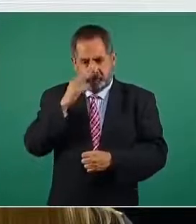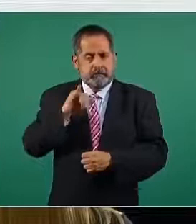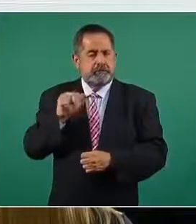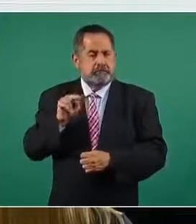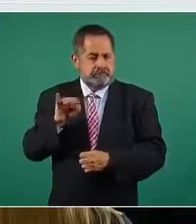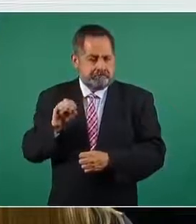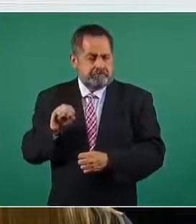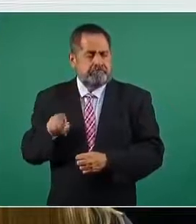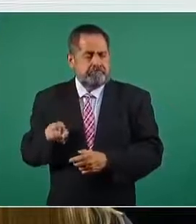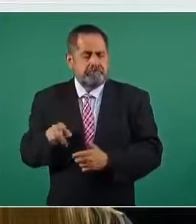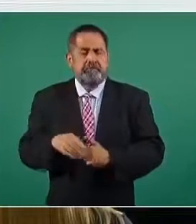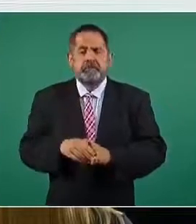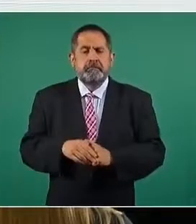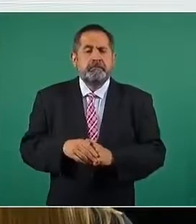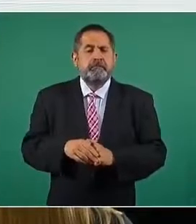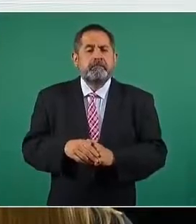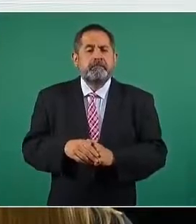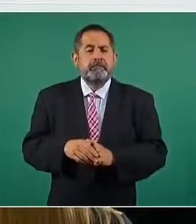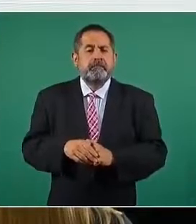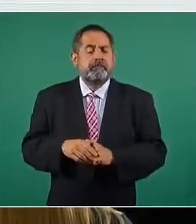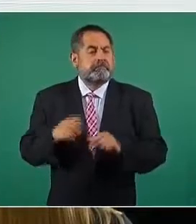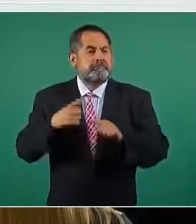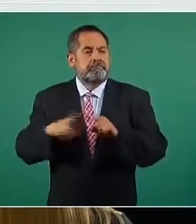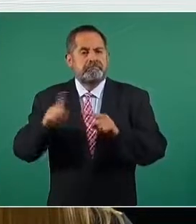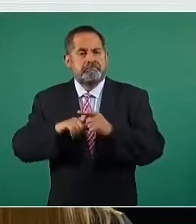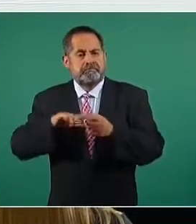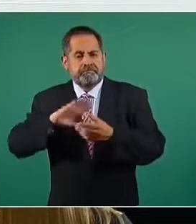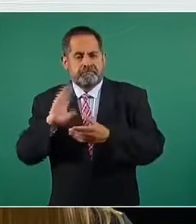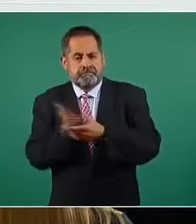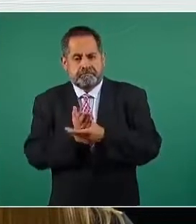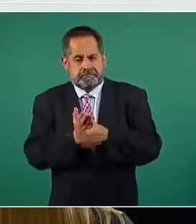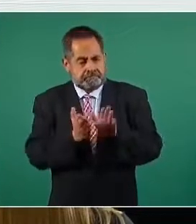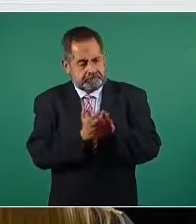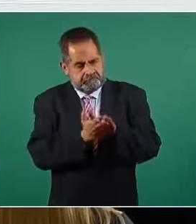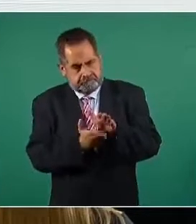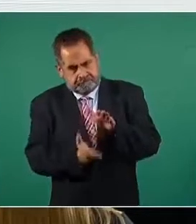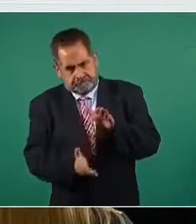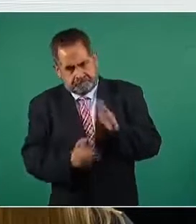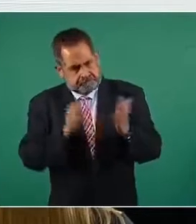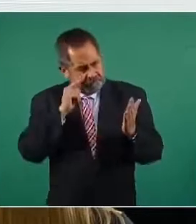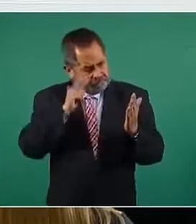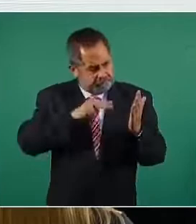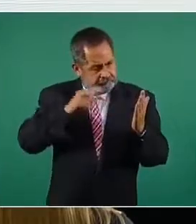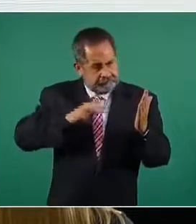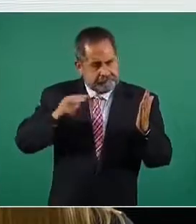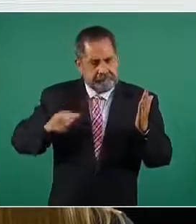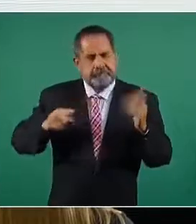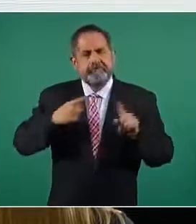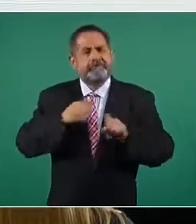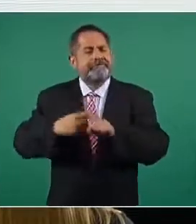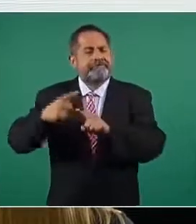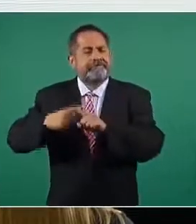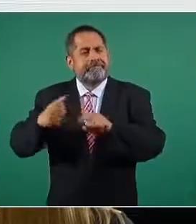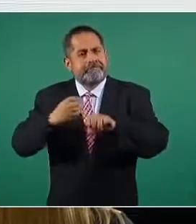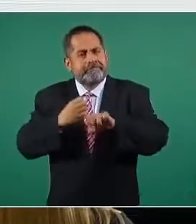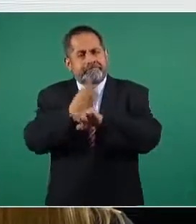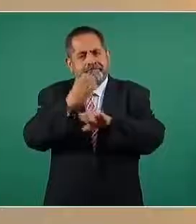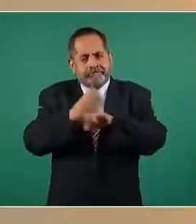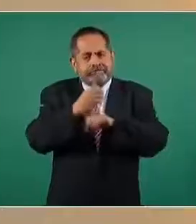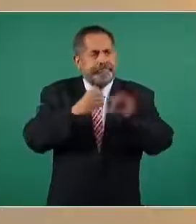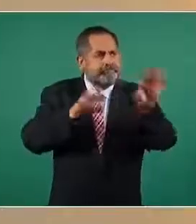todas las carpetas de investigación que se levantan en las diferentes entidades